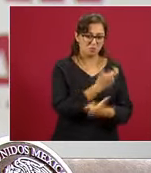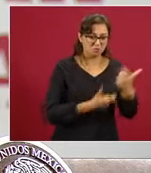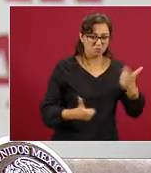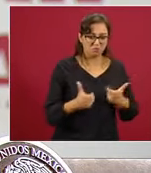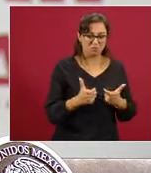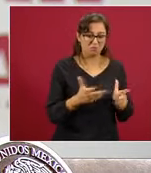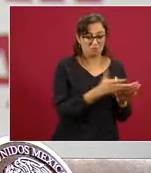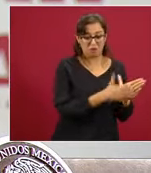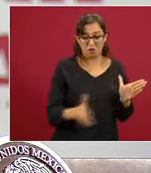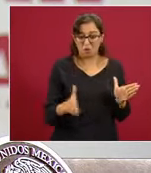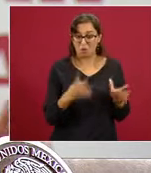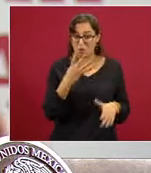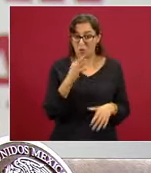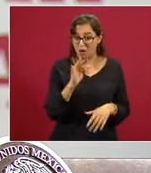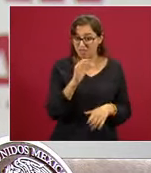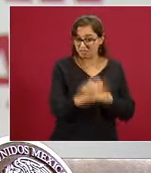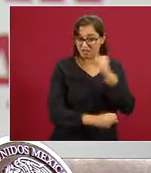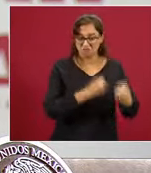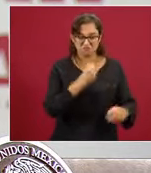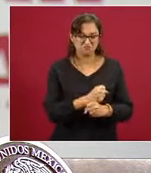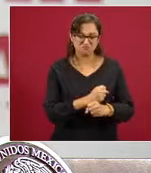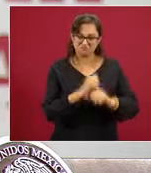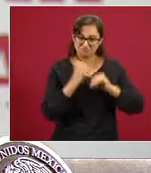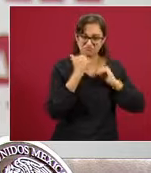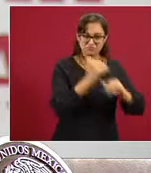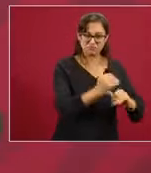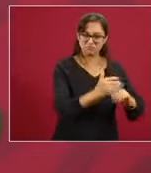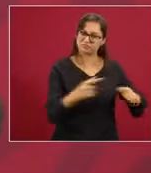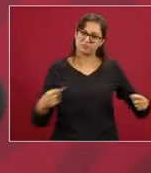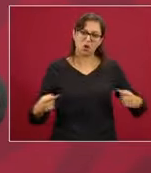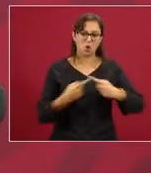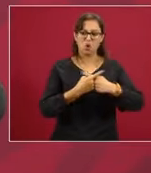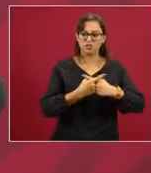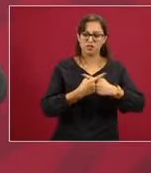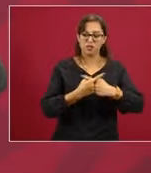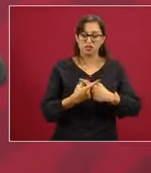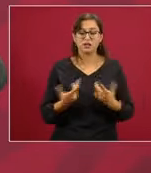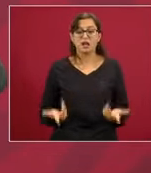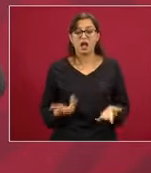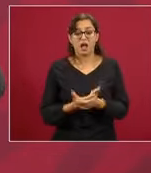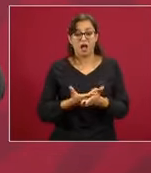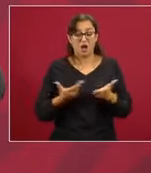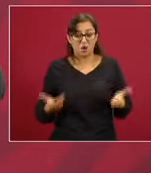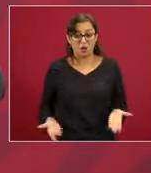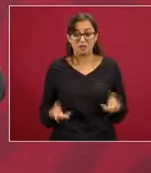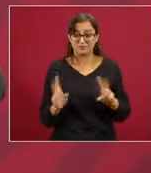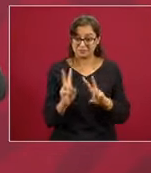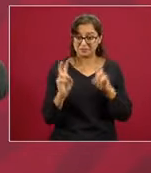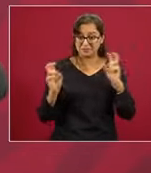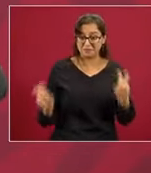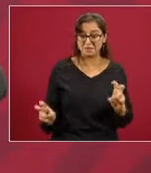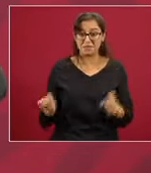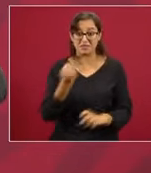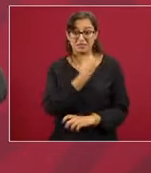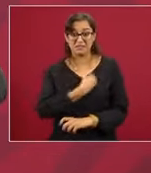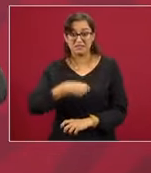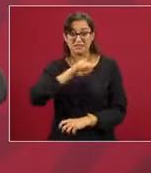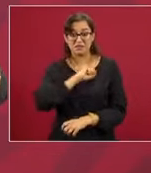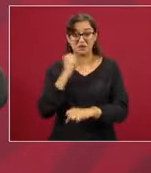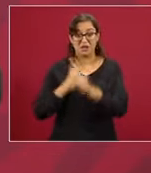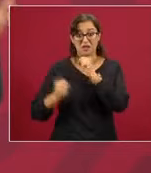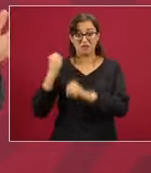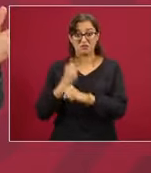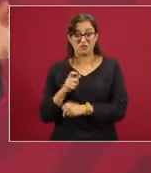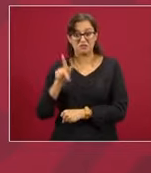privó durante cuatro décadas. En el campo específico de la salud, en estos discursos que pronunciaba ya el maestro Soberón en los años 70,